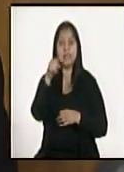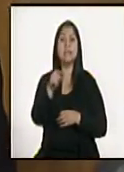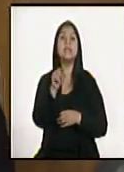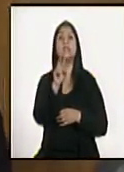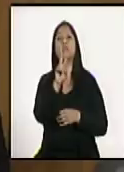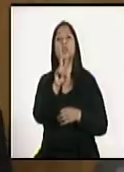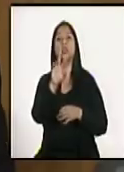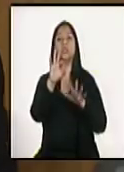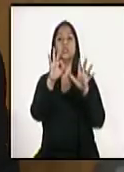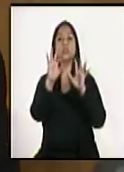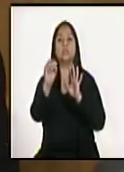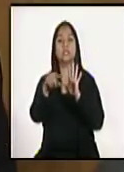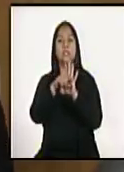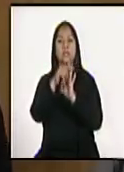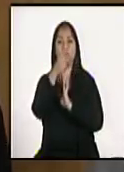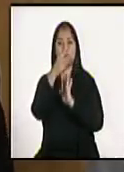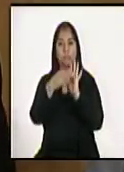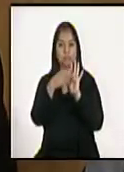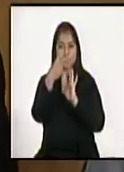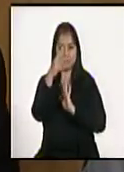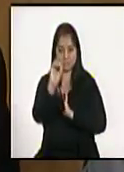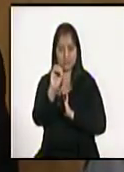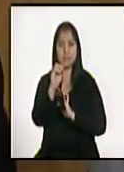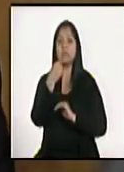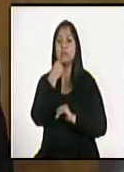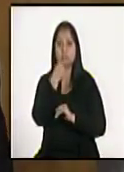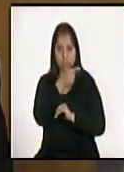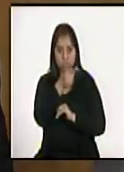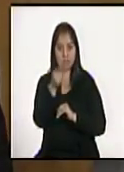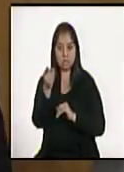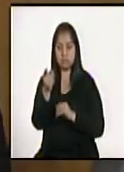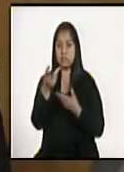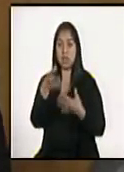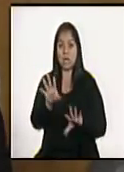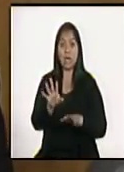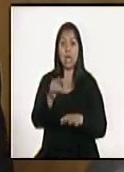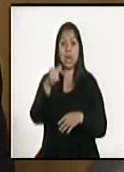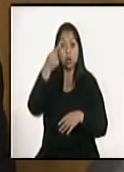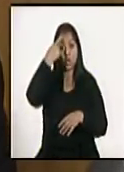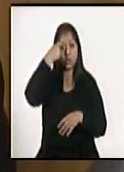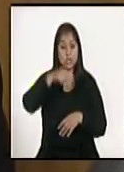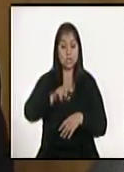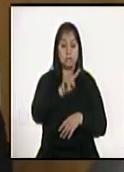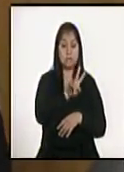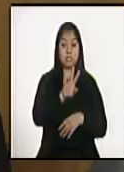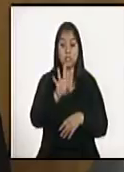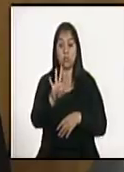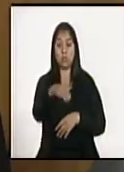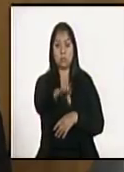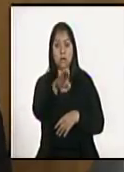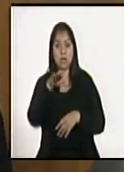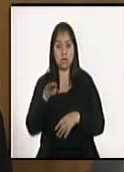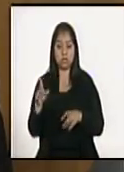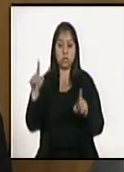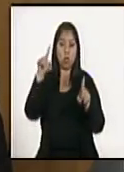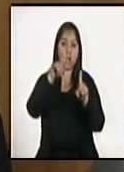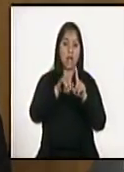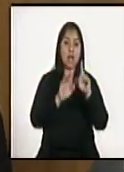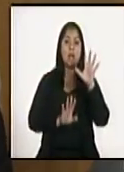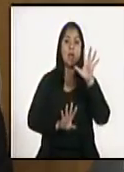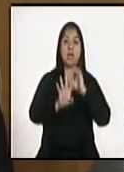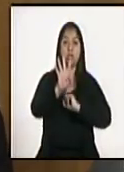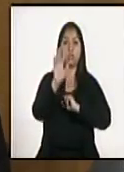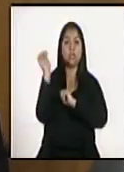-2020, donde se declaran inhábiles los días del 24 de marzo al 14 de abril inclusive,